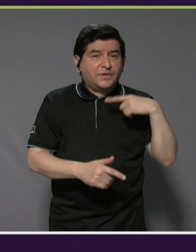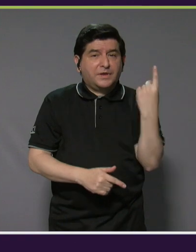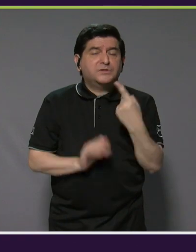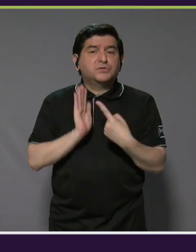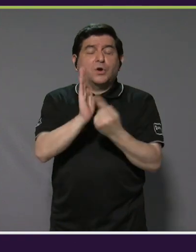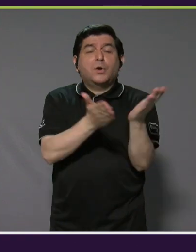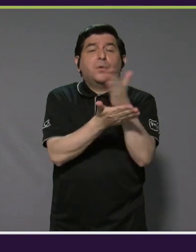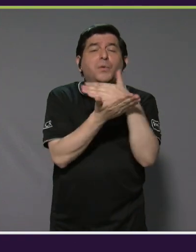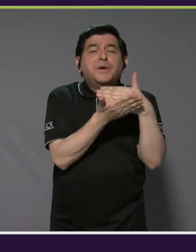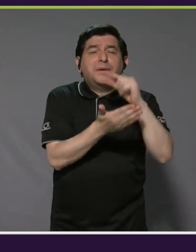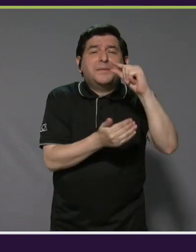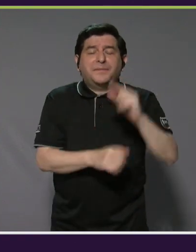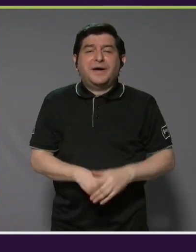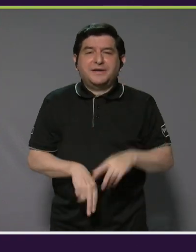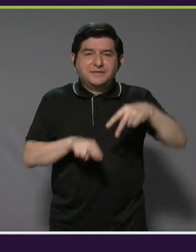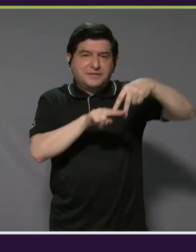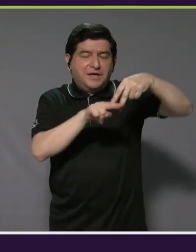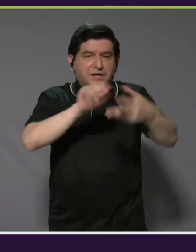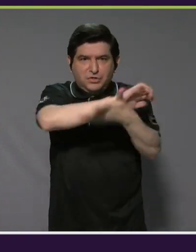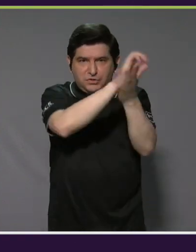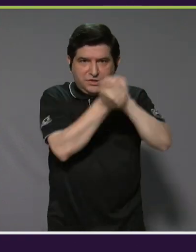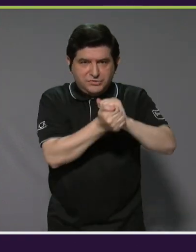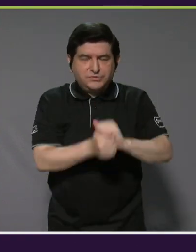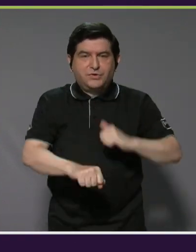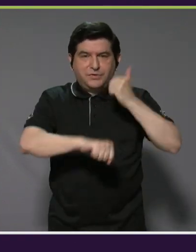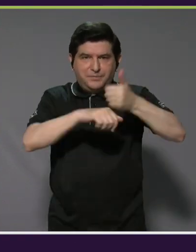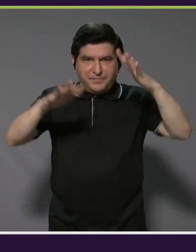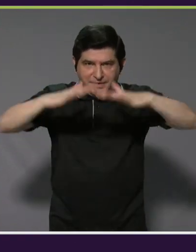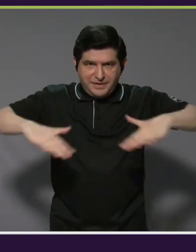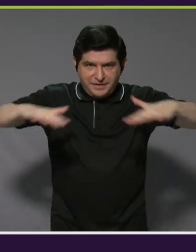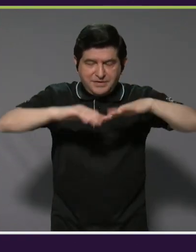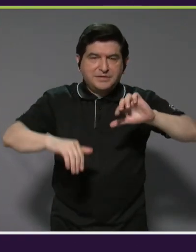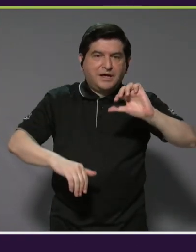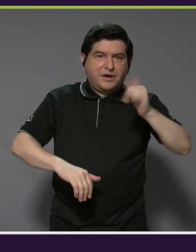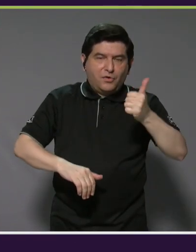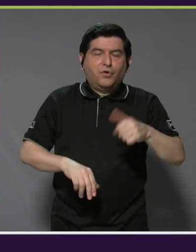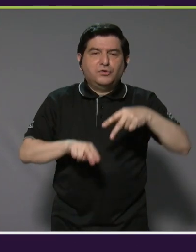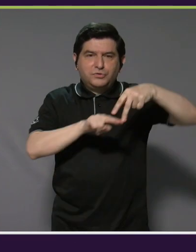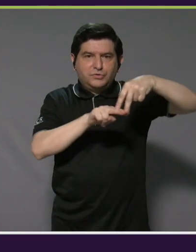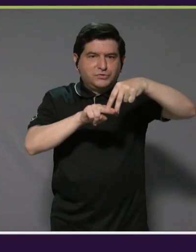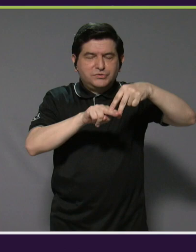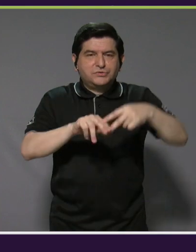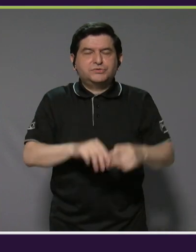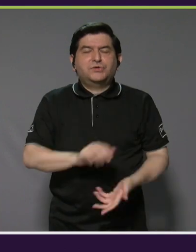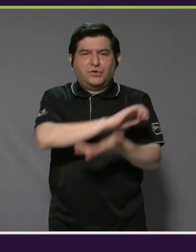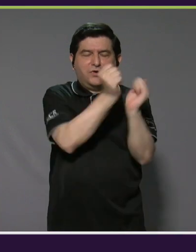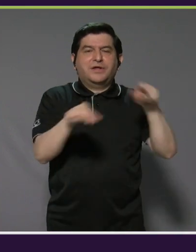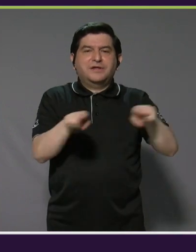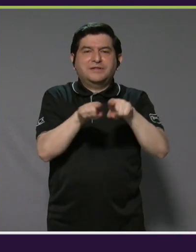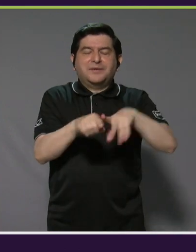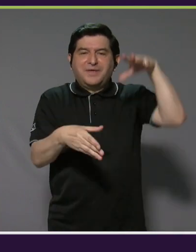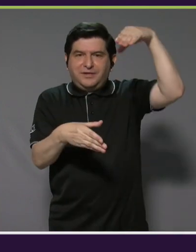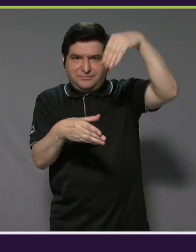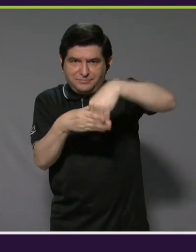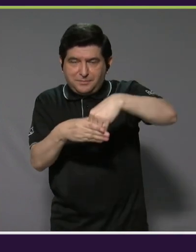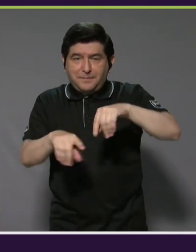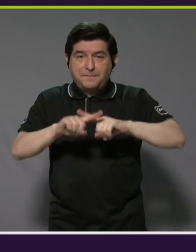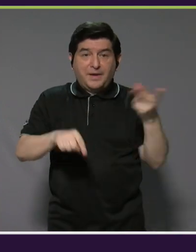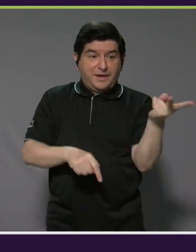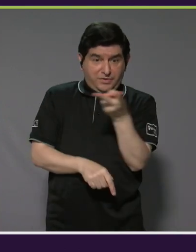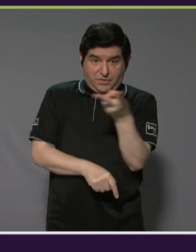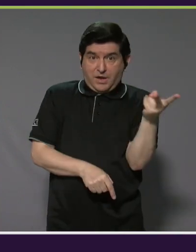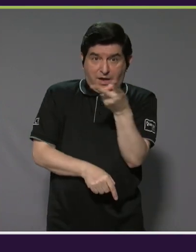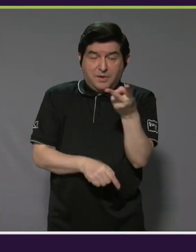mostrar un pedacito del surf adaptado para crear espacio para que el resto del surf adaptado entre también. Pero las dos